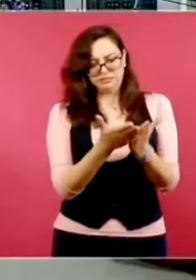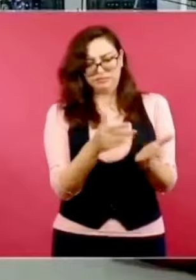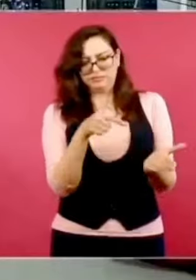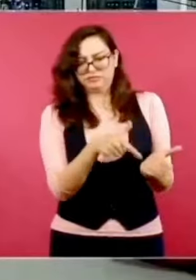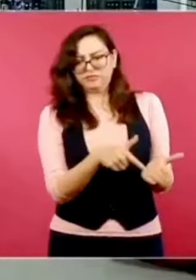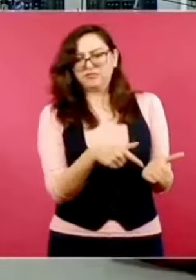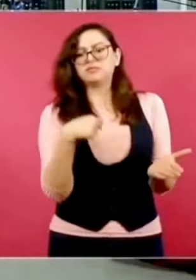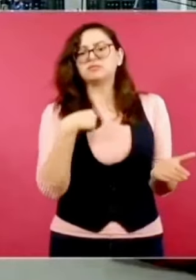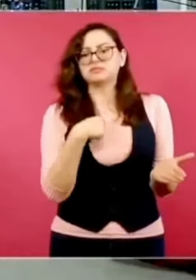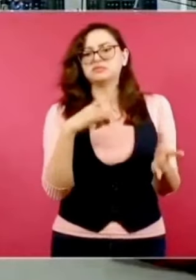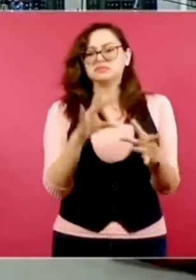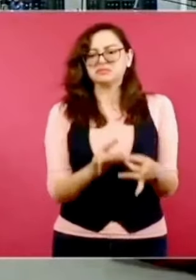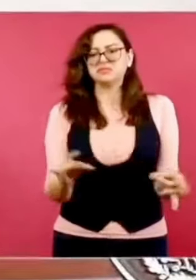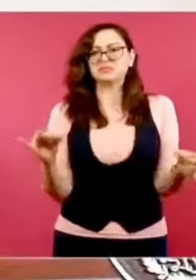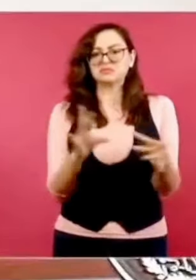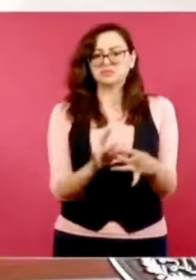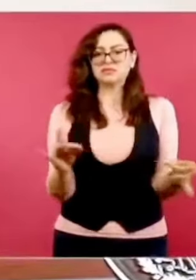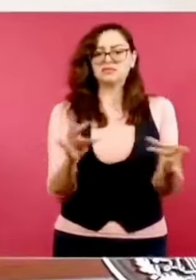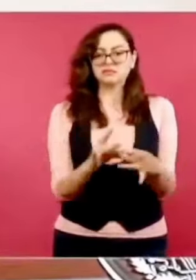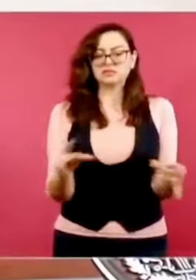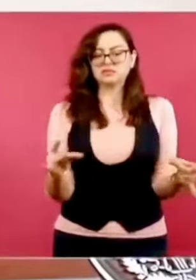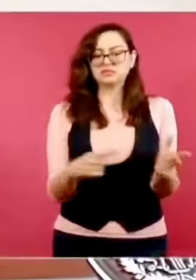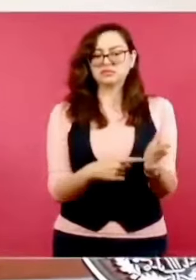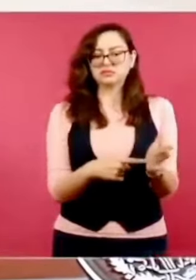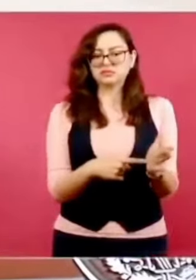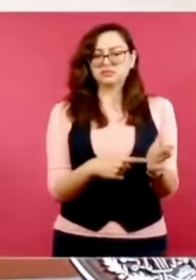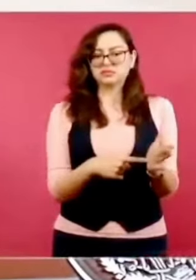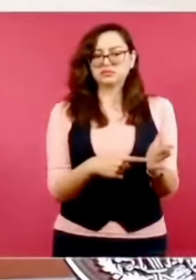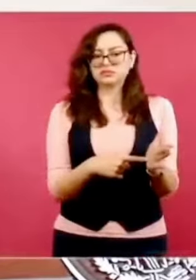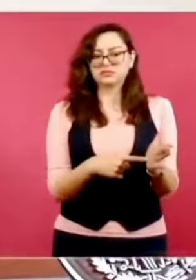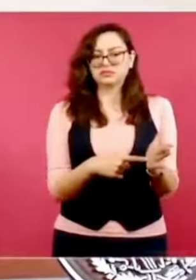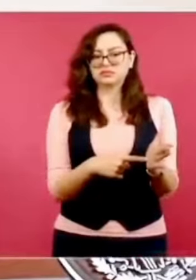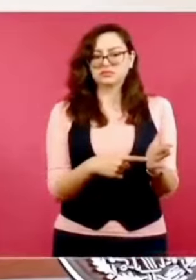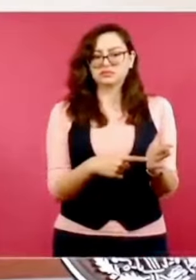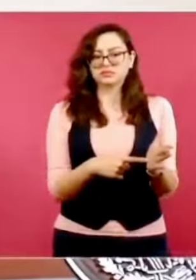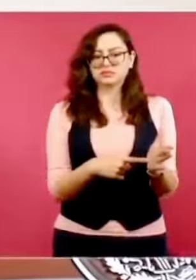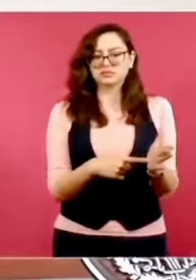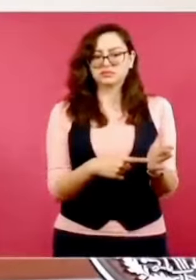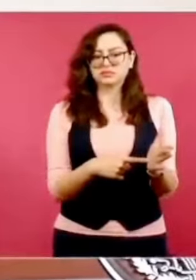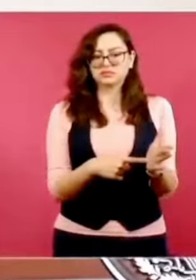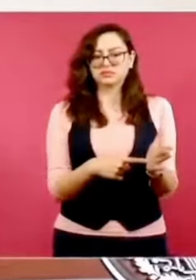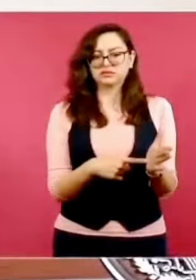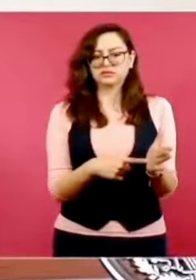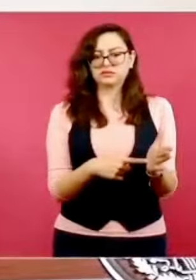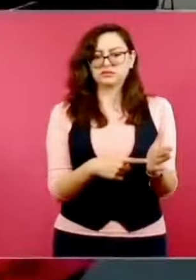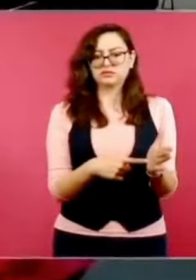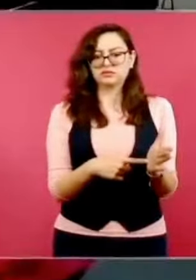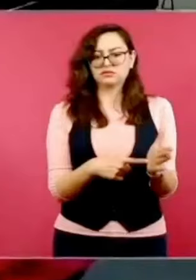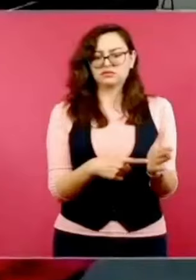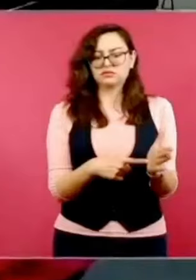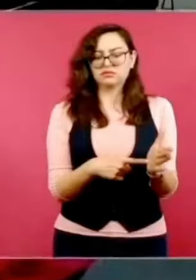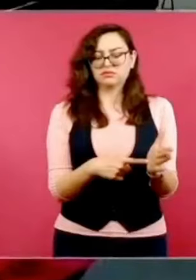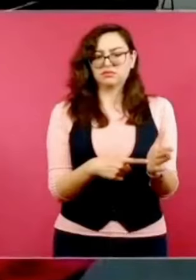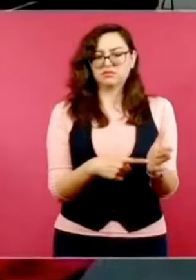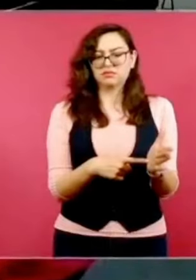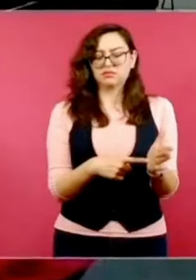cómo hay dirigentes